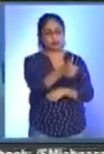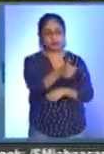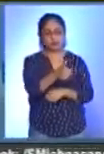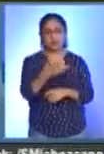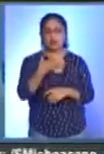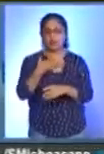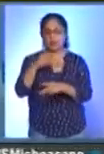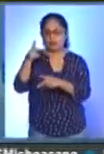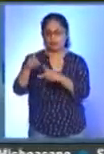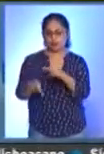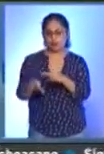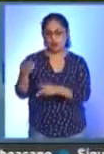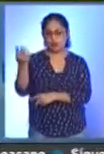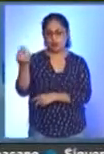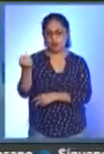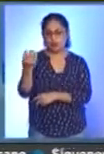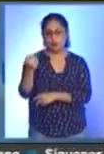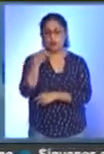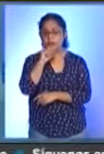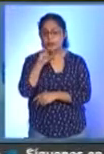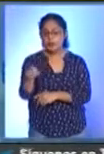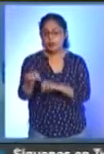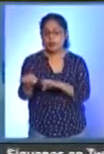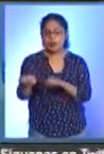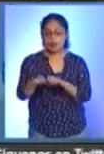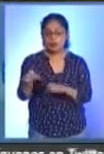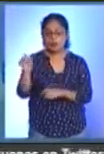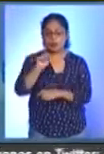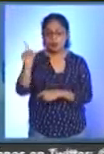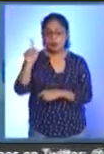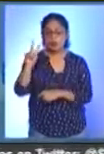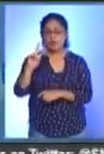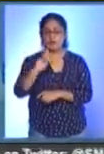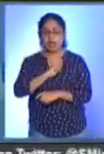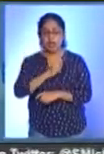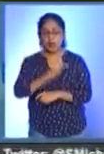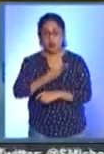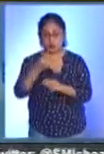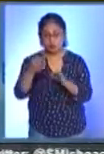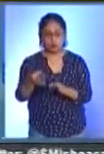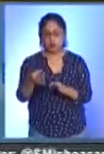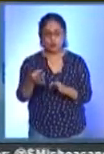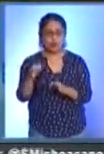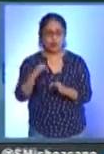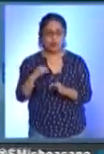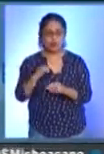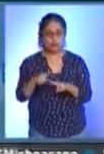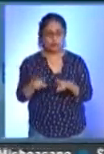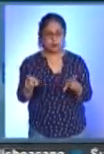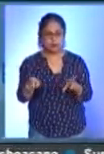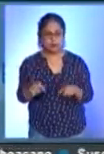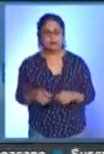del bloque 9. Cabe aclarar que dicho equipo no es Atlético Valladolid o Ates Morelia como se ha manejado.